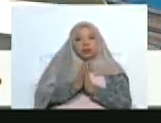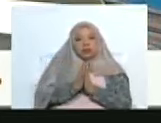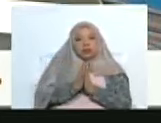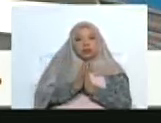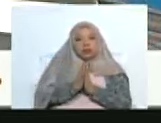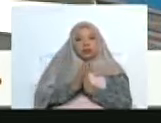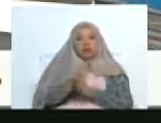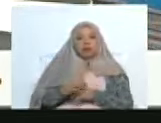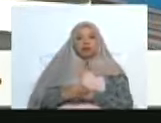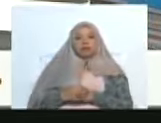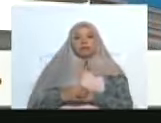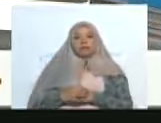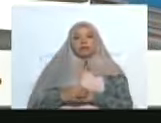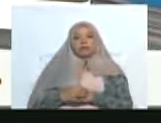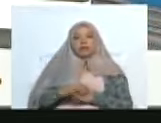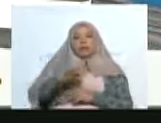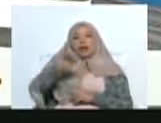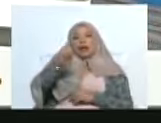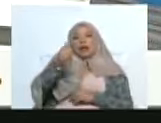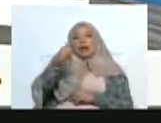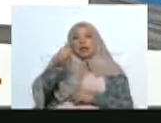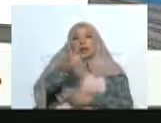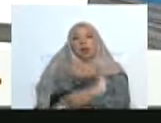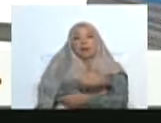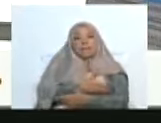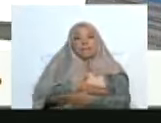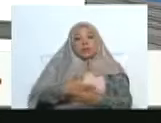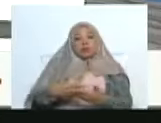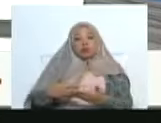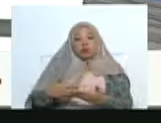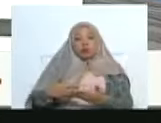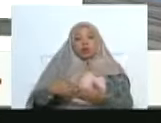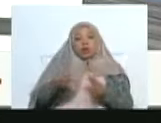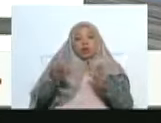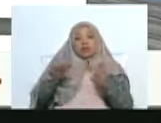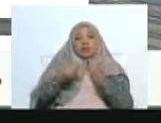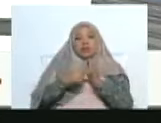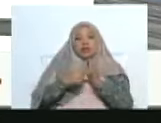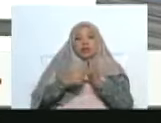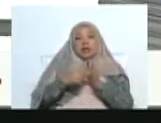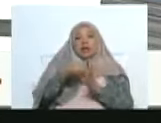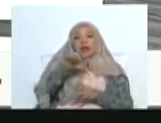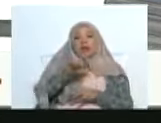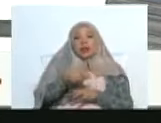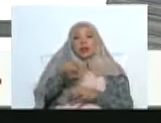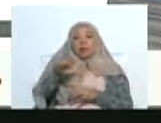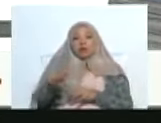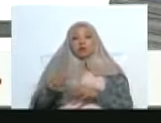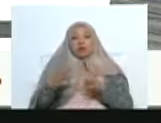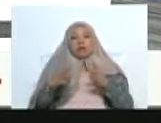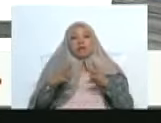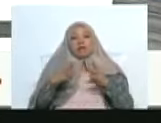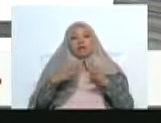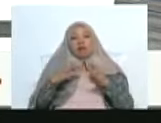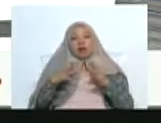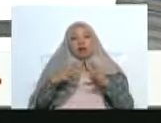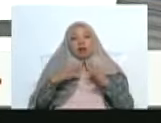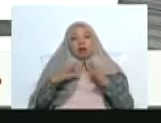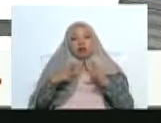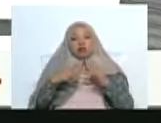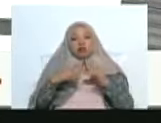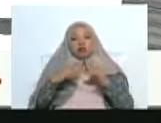10.6 millones de personas que movilizaron por toda Venezuela, pero no solamente fueron las